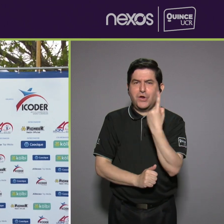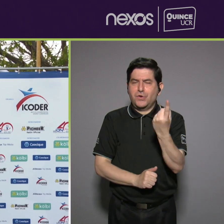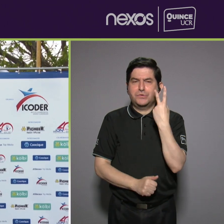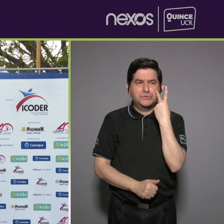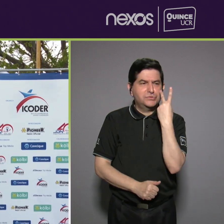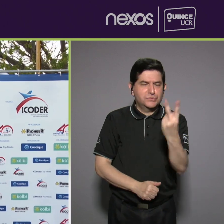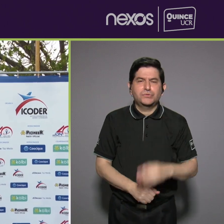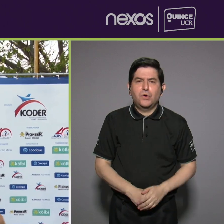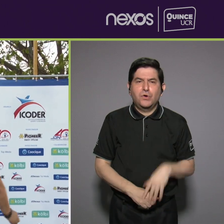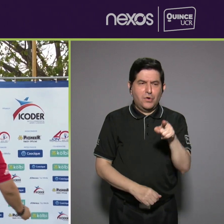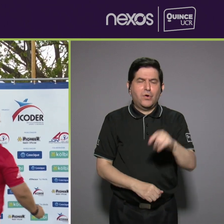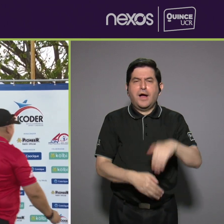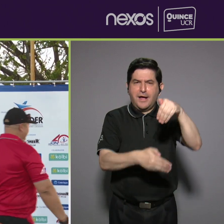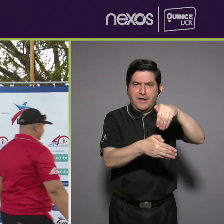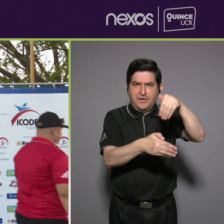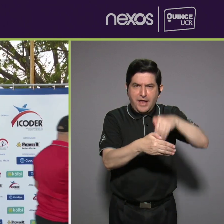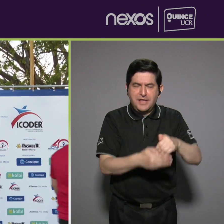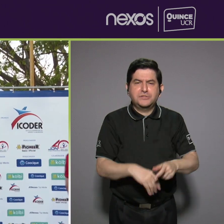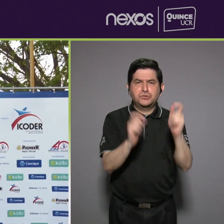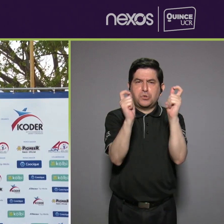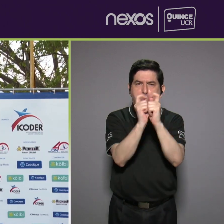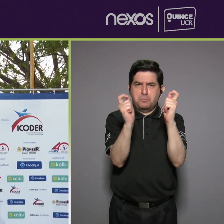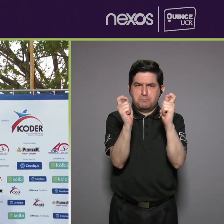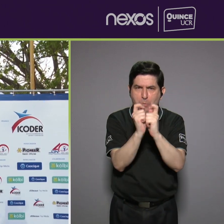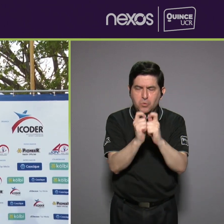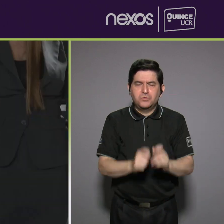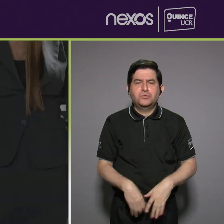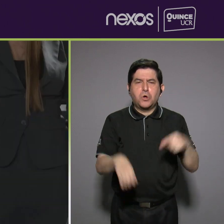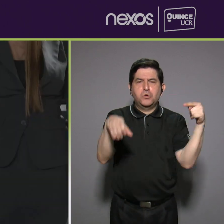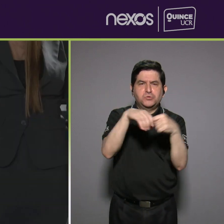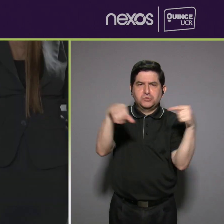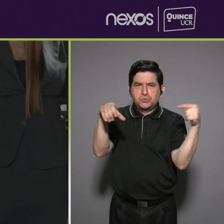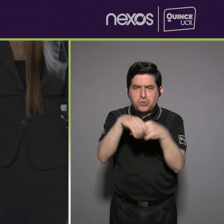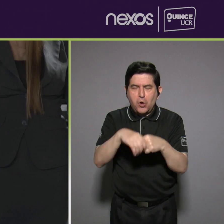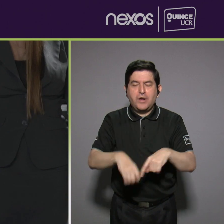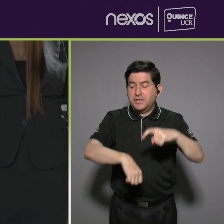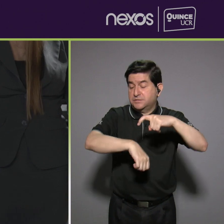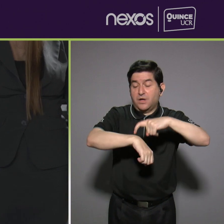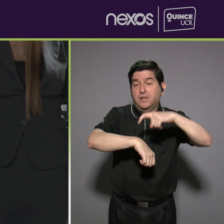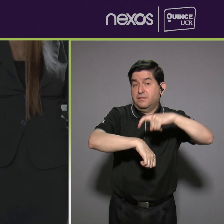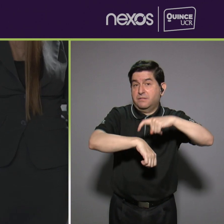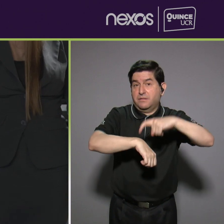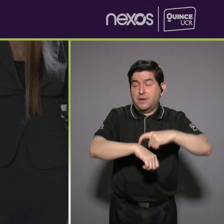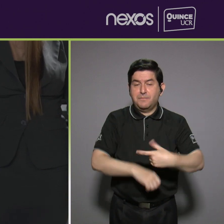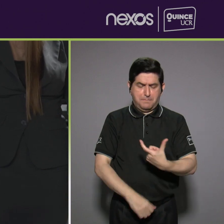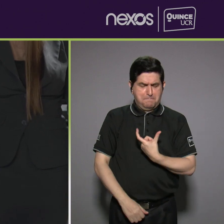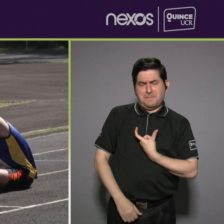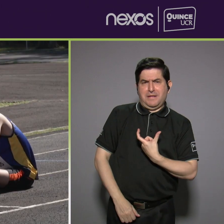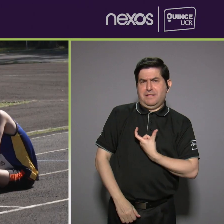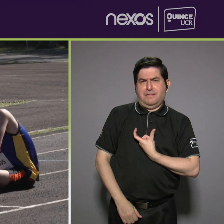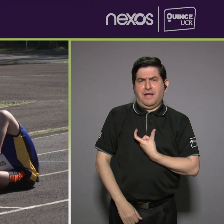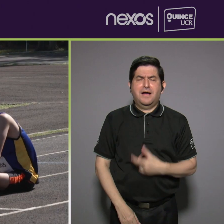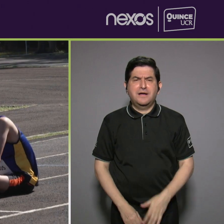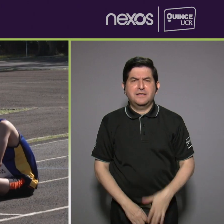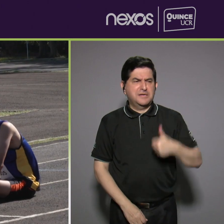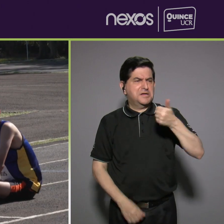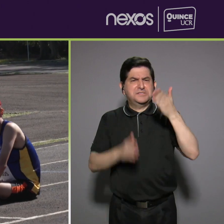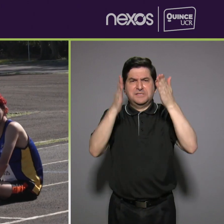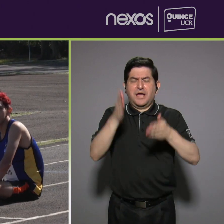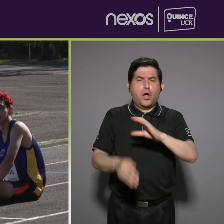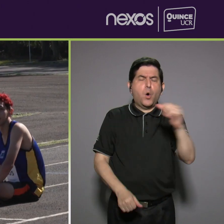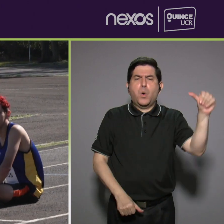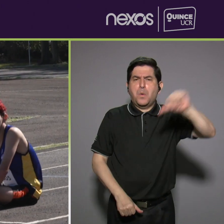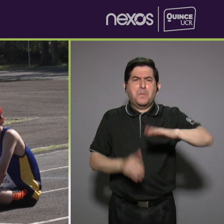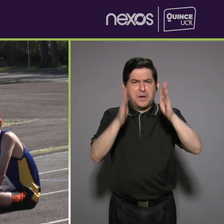las marcas los puntos los goles los tiempos las medallas los ganadores o